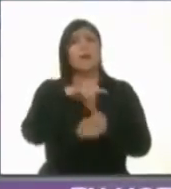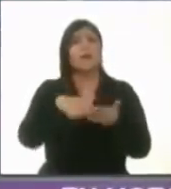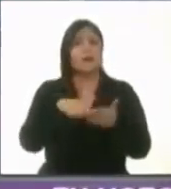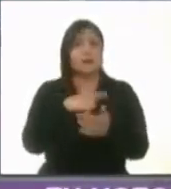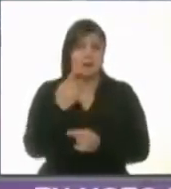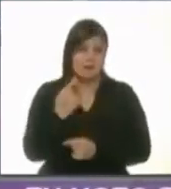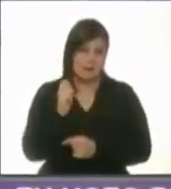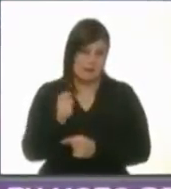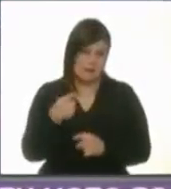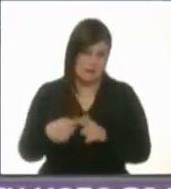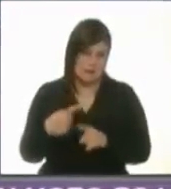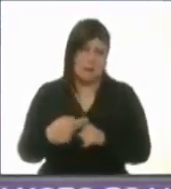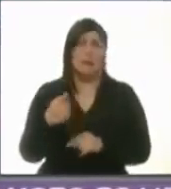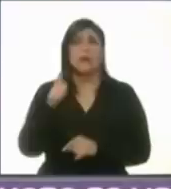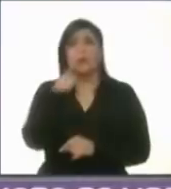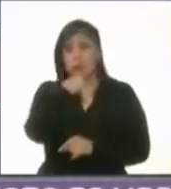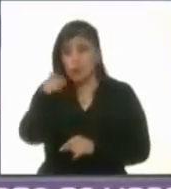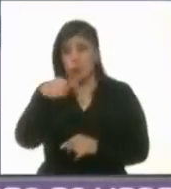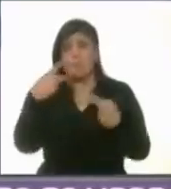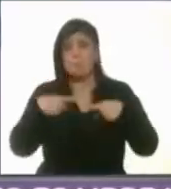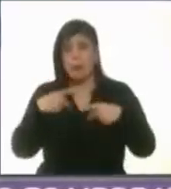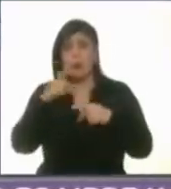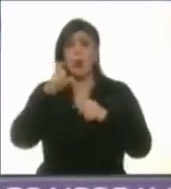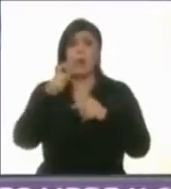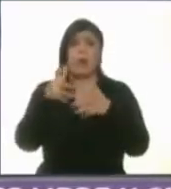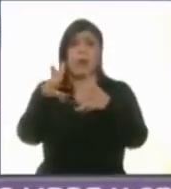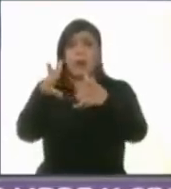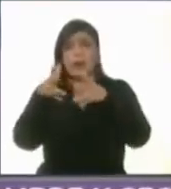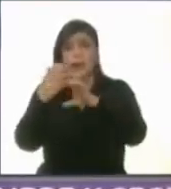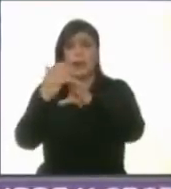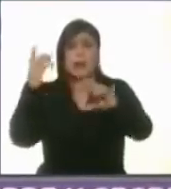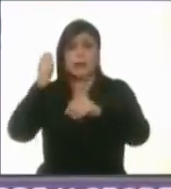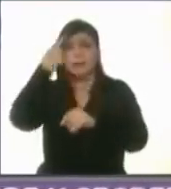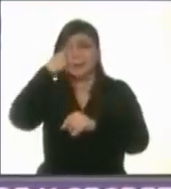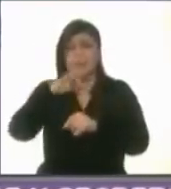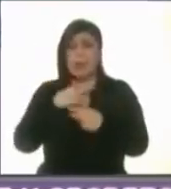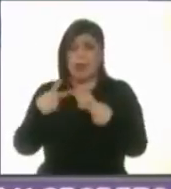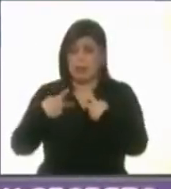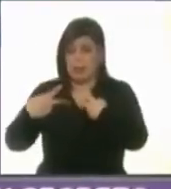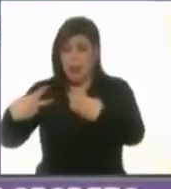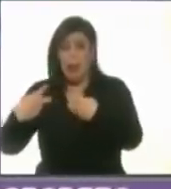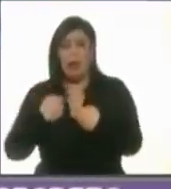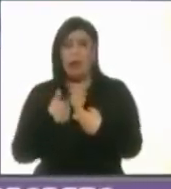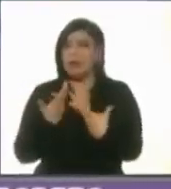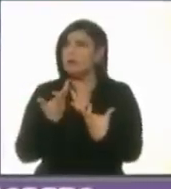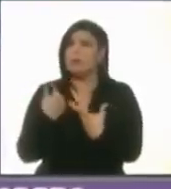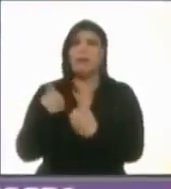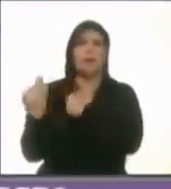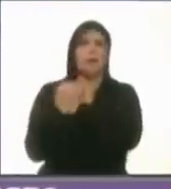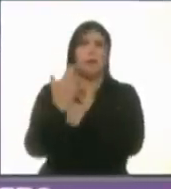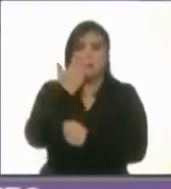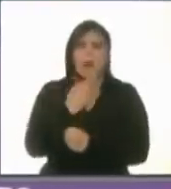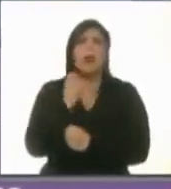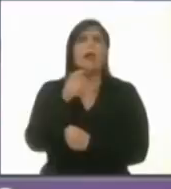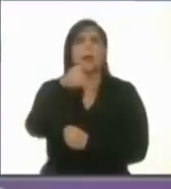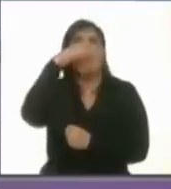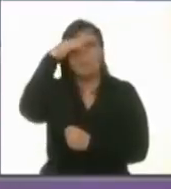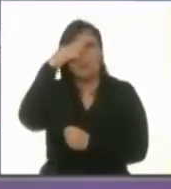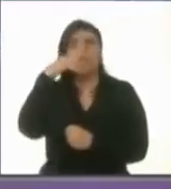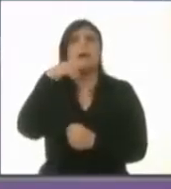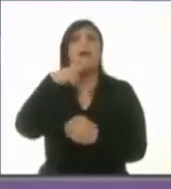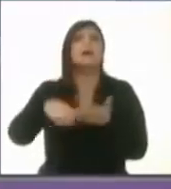transportista que al momento que te están asaltando y nadie está atrás de ti pienses por quién vas a votar. Tú